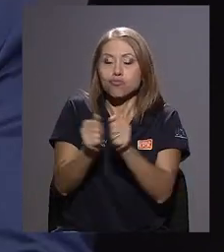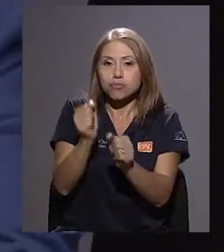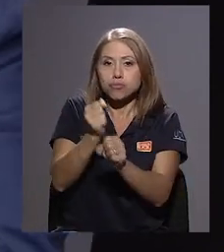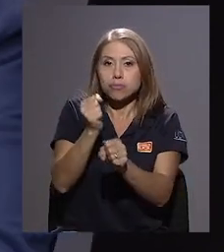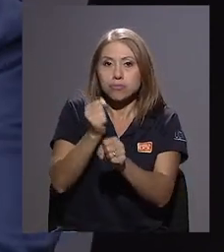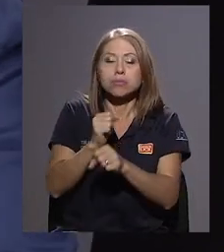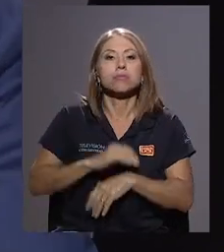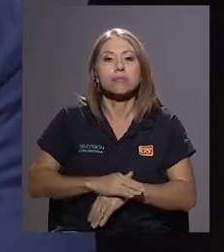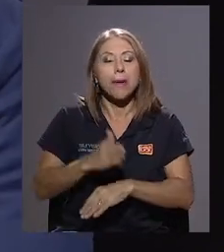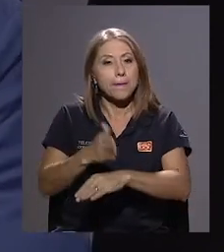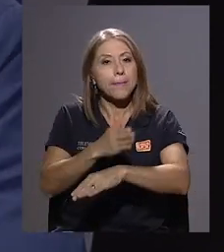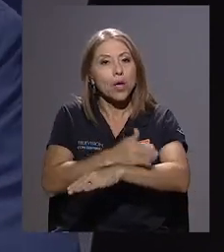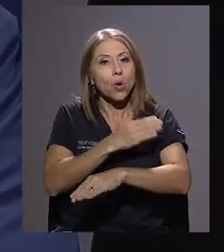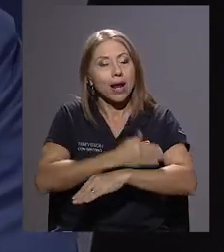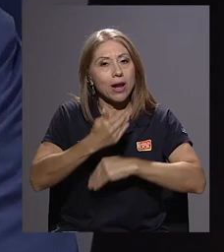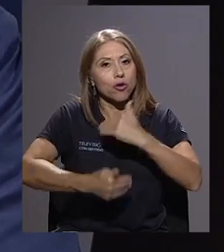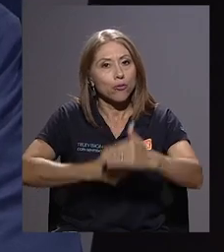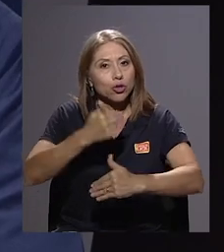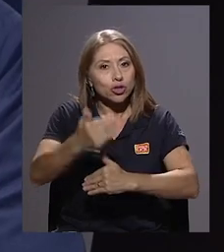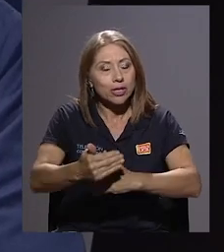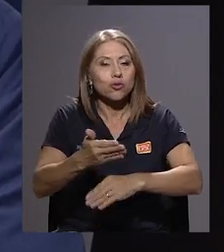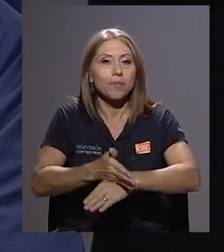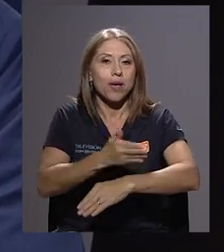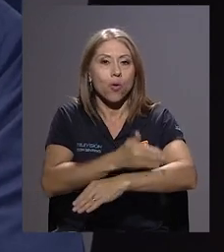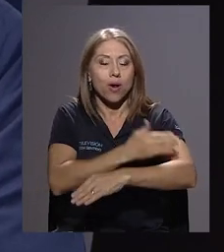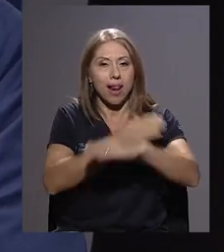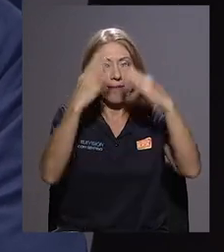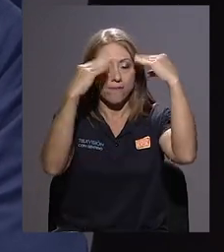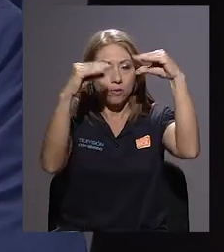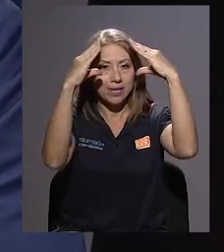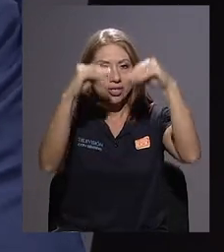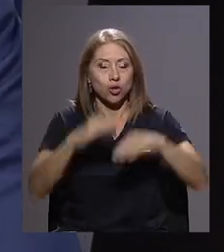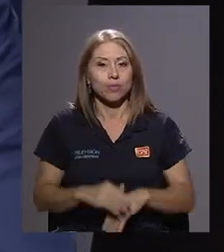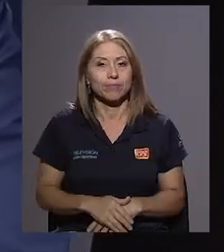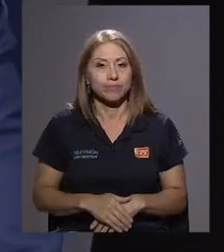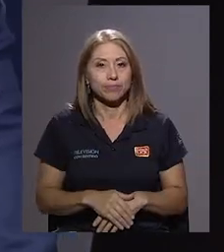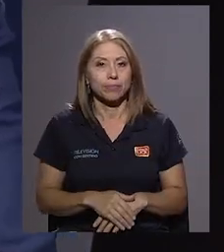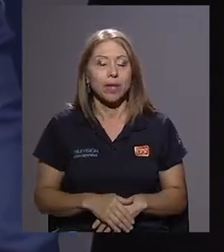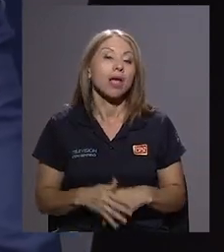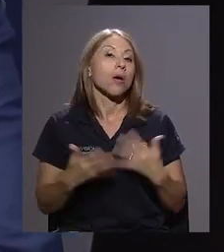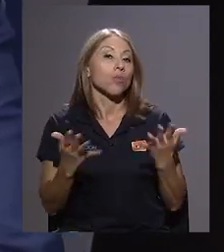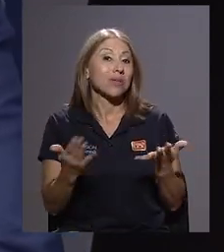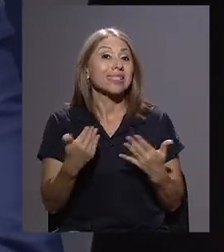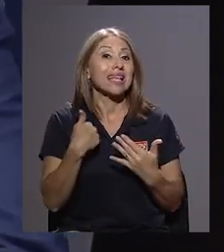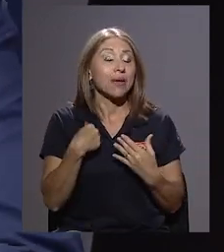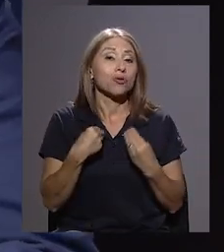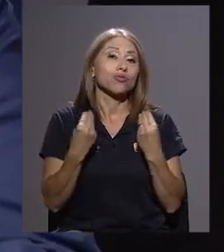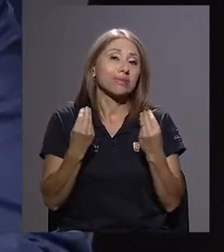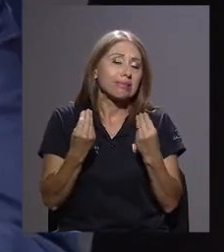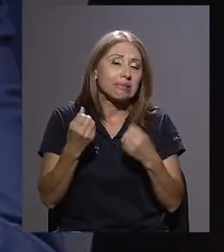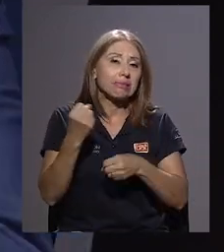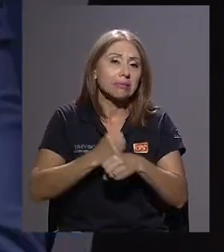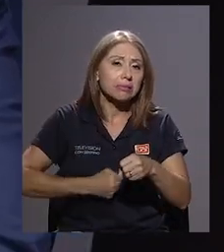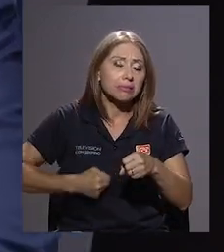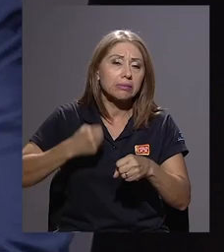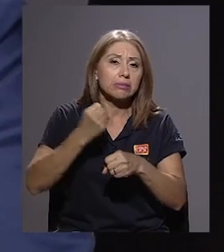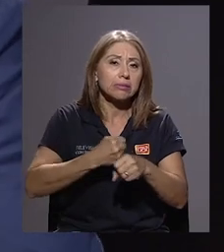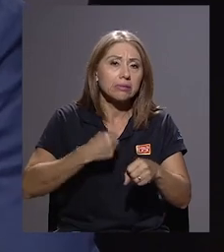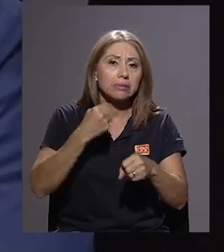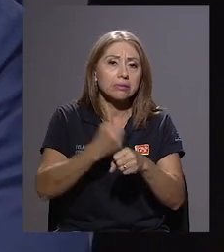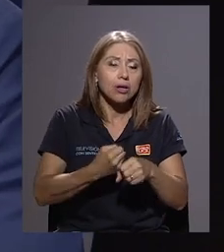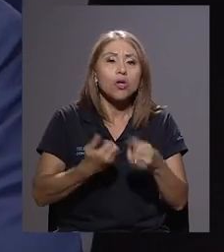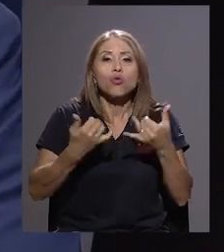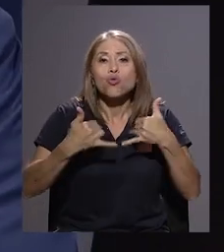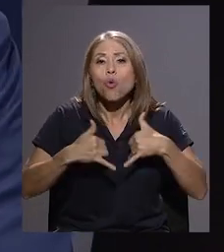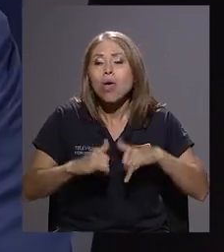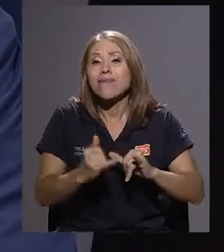va unido a la mejora de la información. Entonces tenemos un gran ámbito de trabajo, todo el grupo de instituciones que